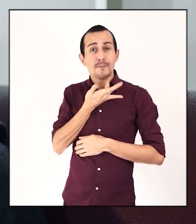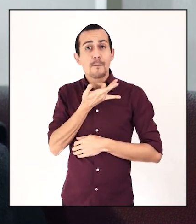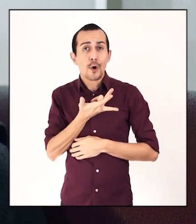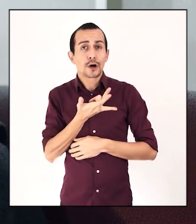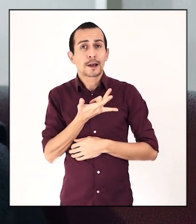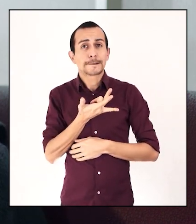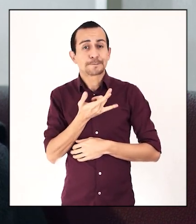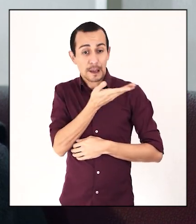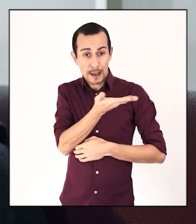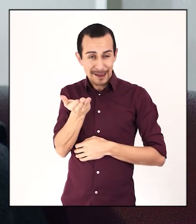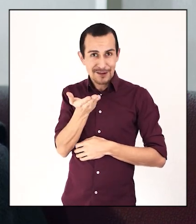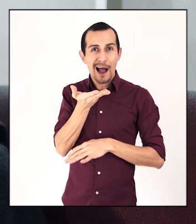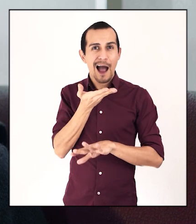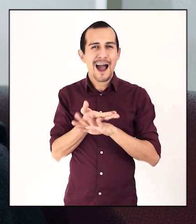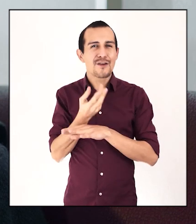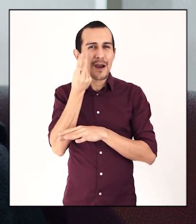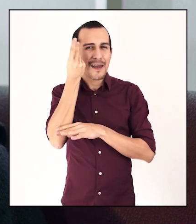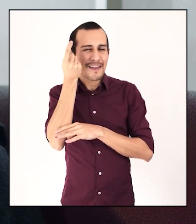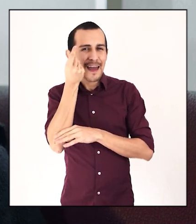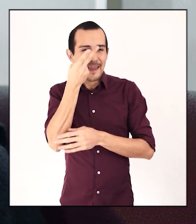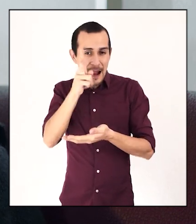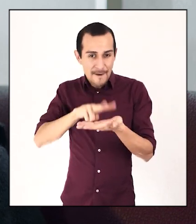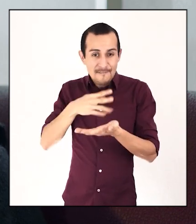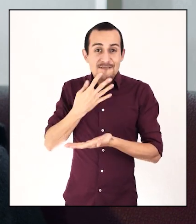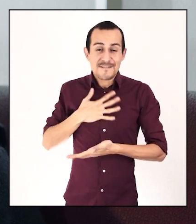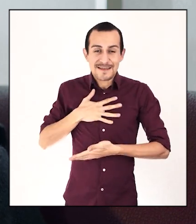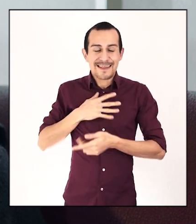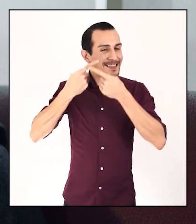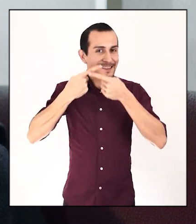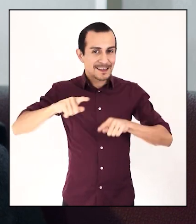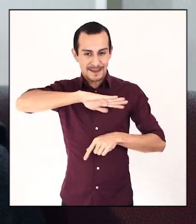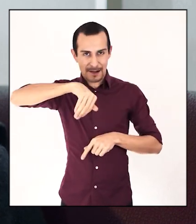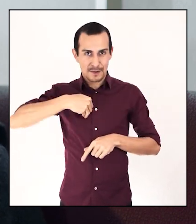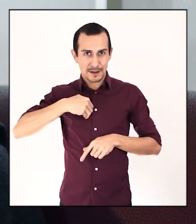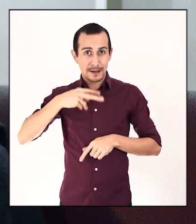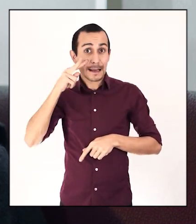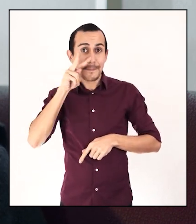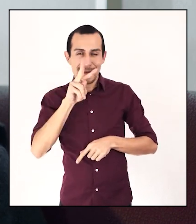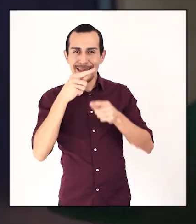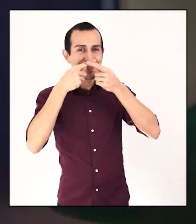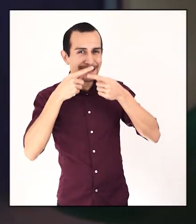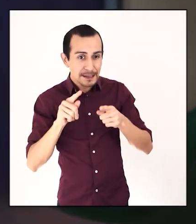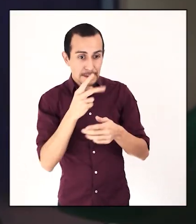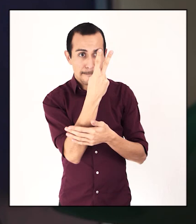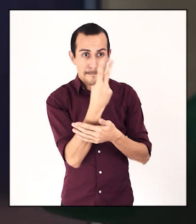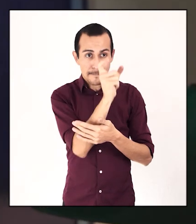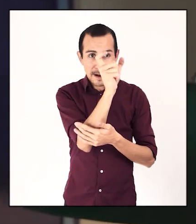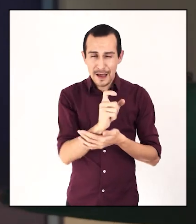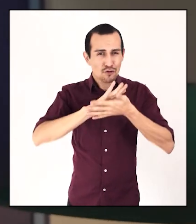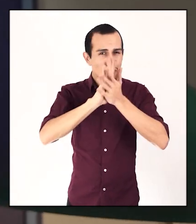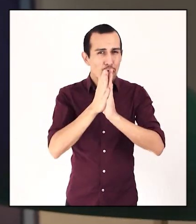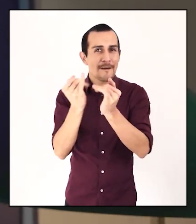porque ellos tienen una percepción de la realidad muy distinta a la nuestra, y esa percepción distinta, y para el